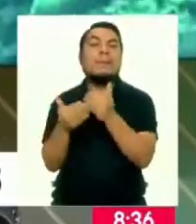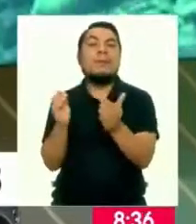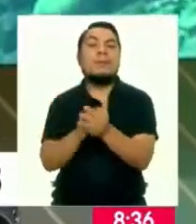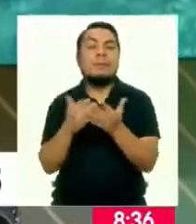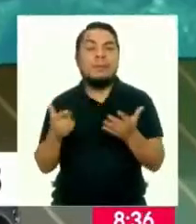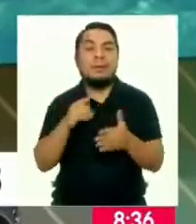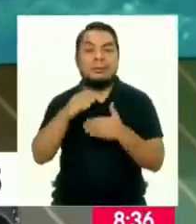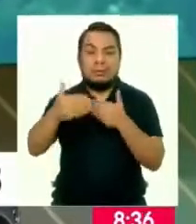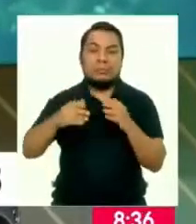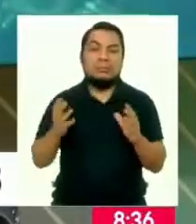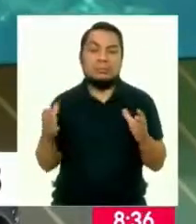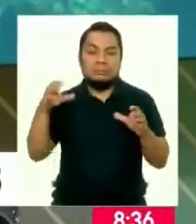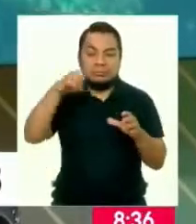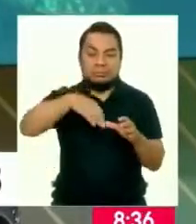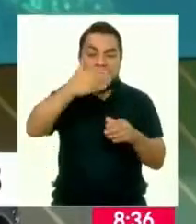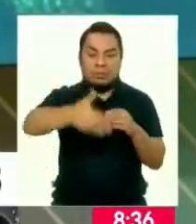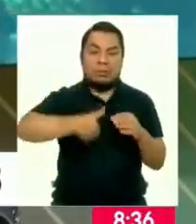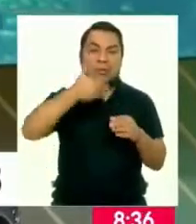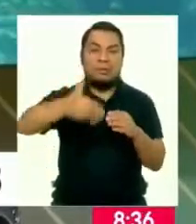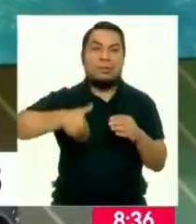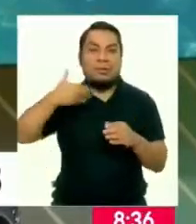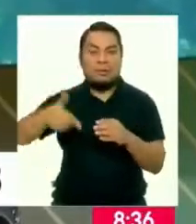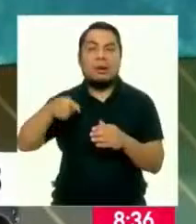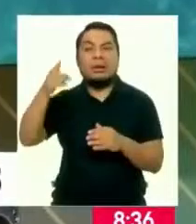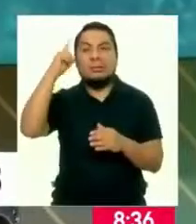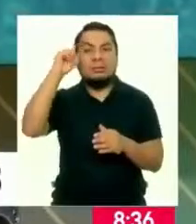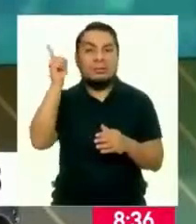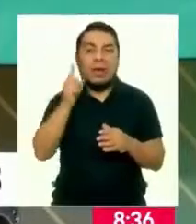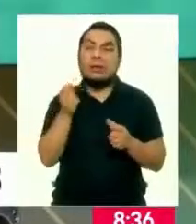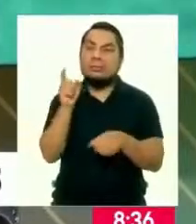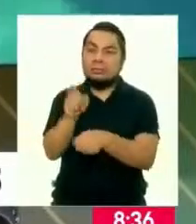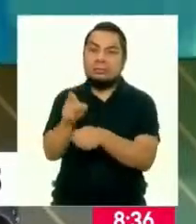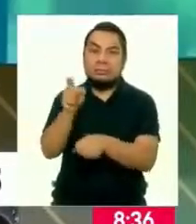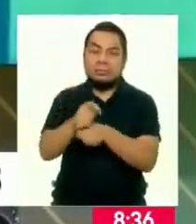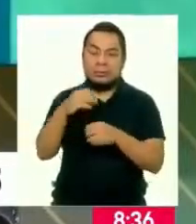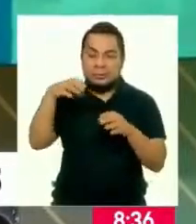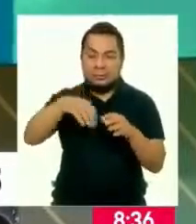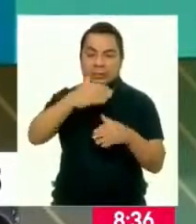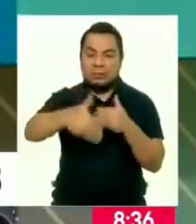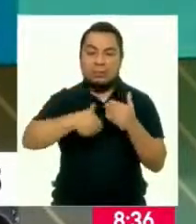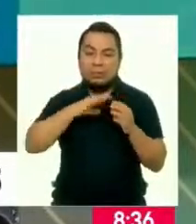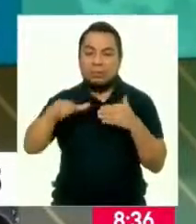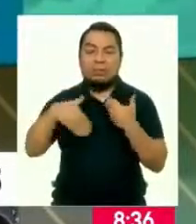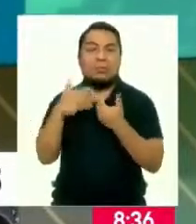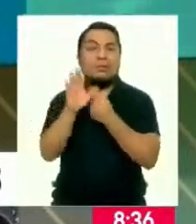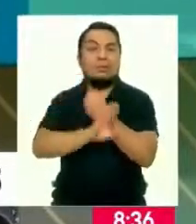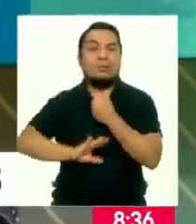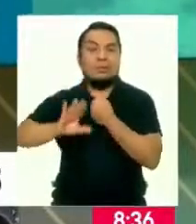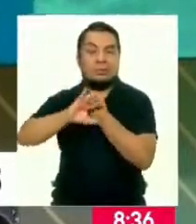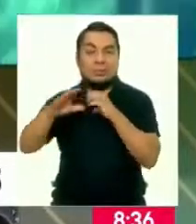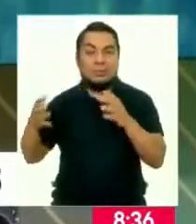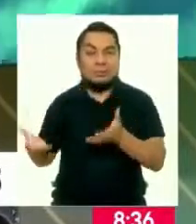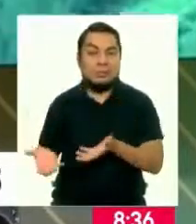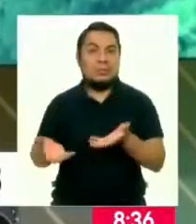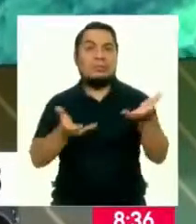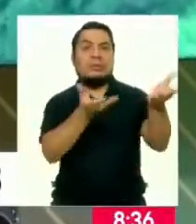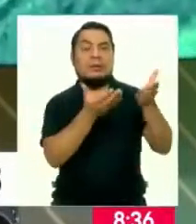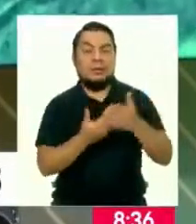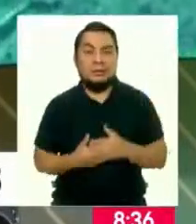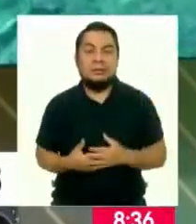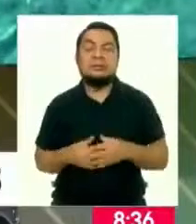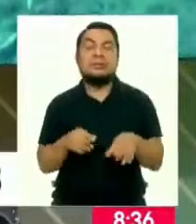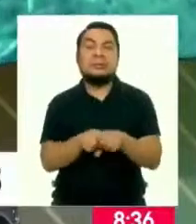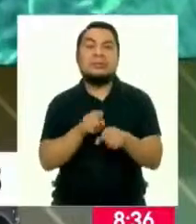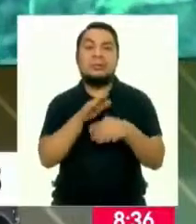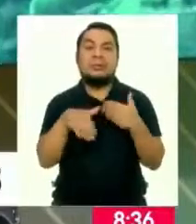con el empaque, por ejemplo, de algunos productos. Tiene que estar, por supuesto, con todas las medidas de biosegualidad y también